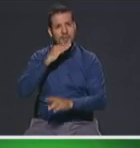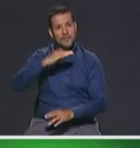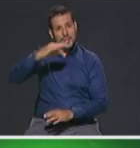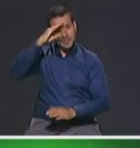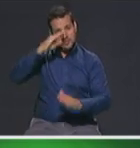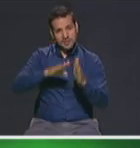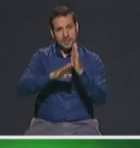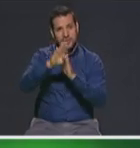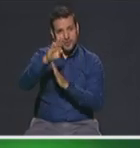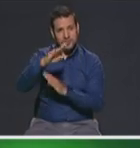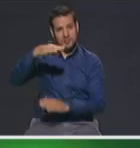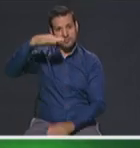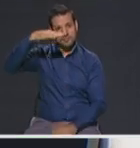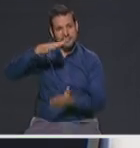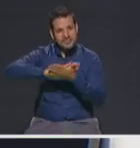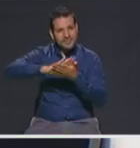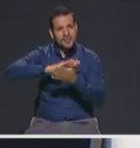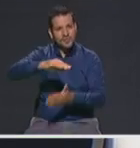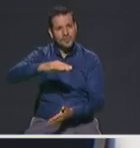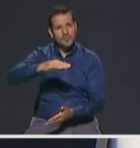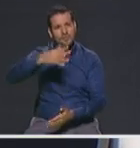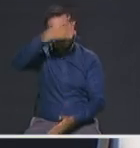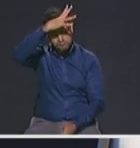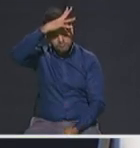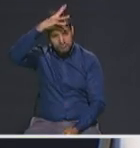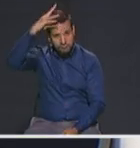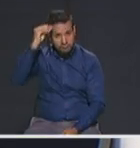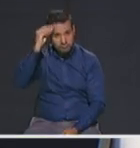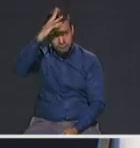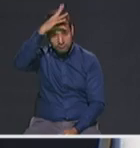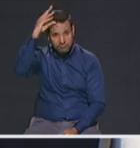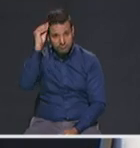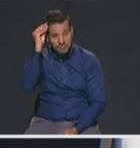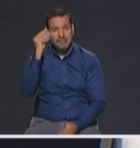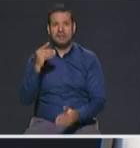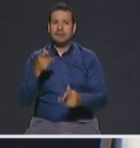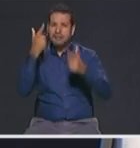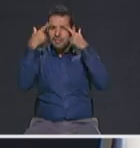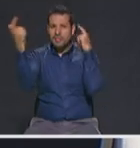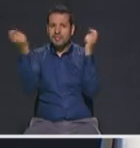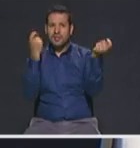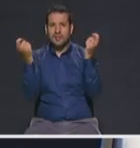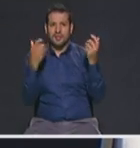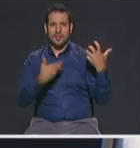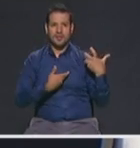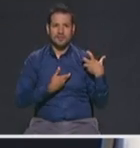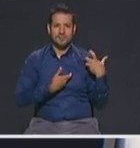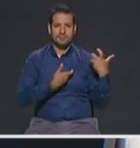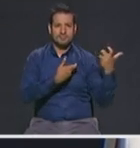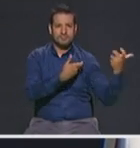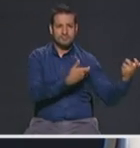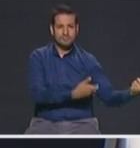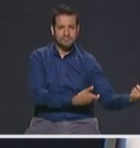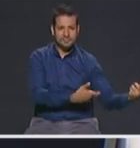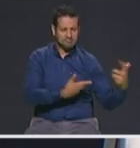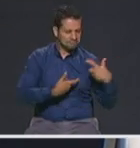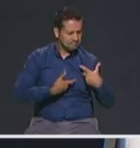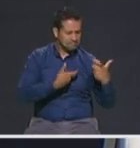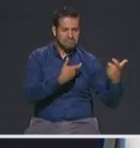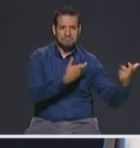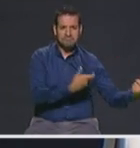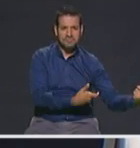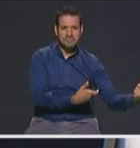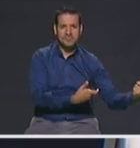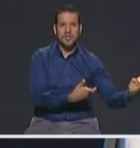avanza Juan Carlos Vélez lo escuchamos bueno la estrategia es el desarme de la ciudad nosotros vamos a implementar un plan mediante